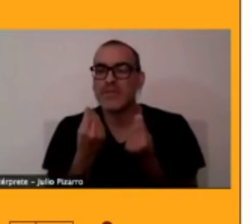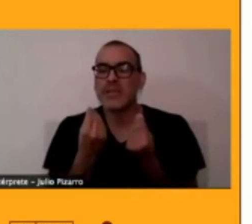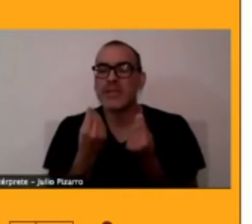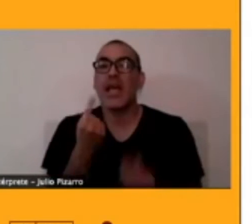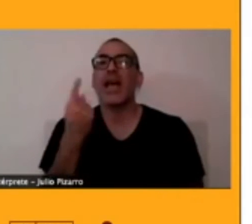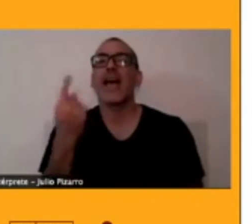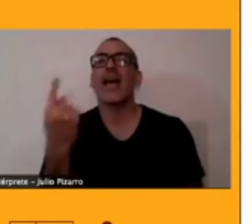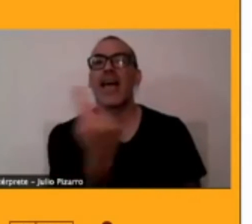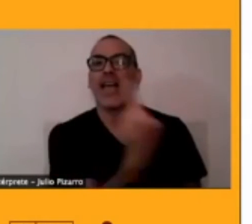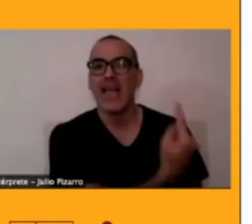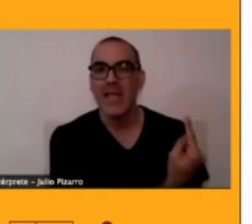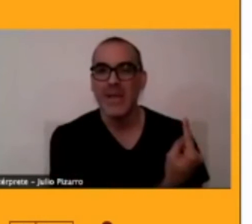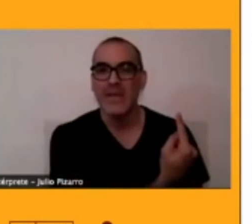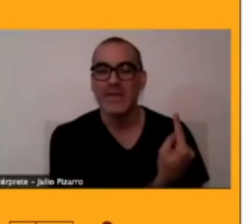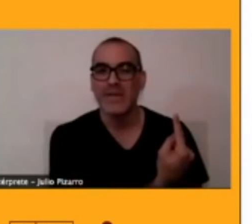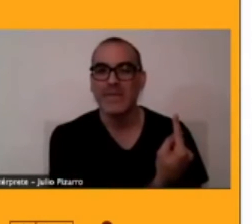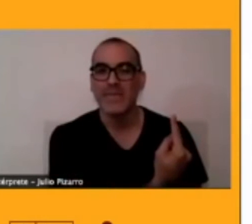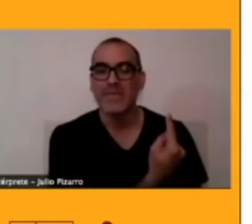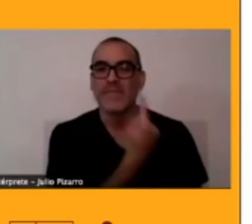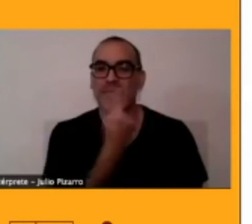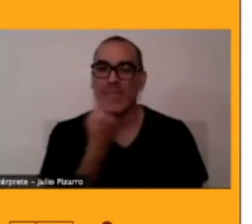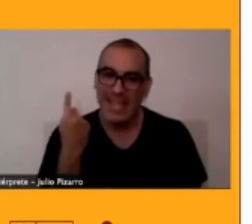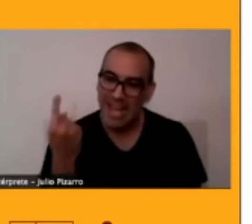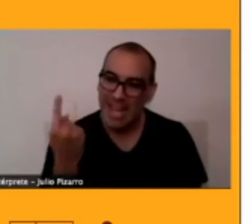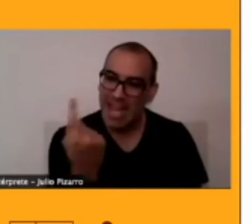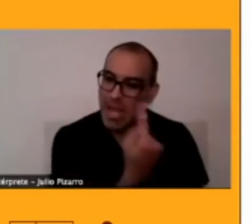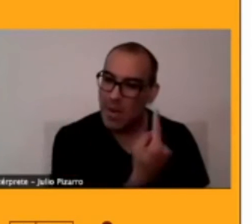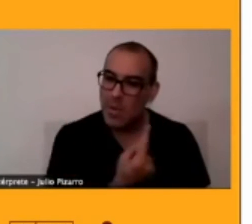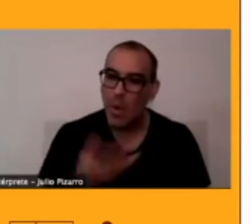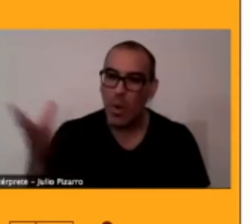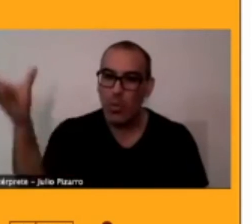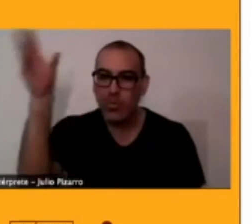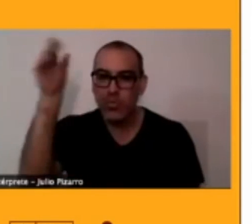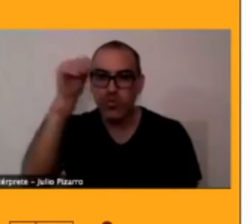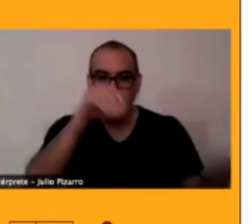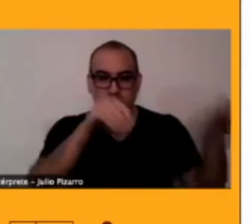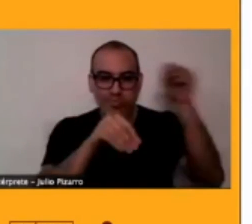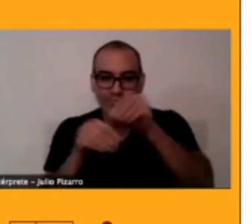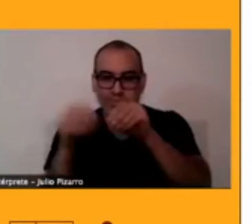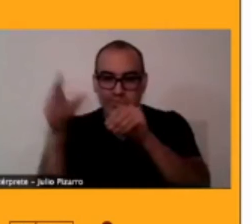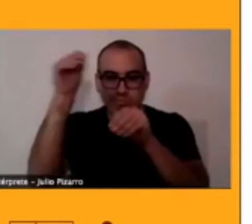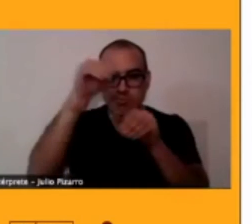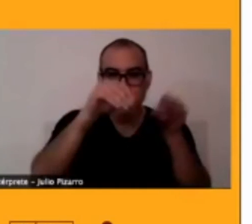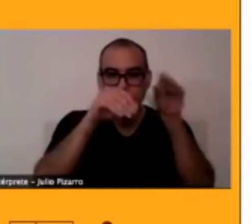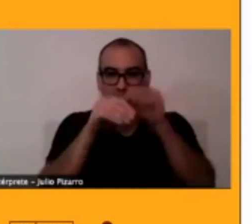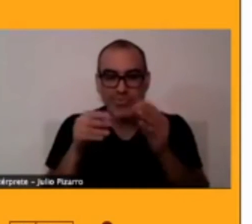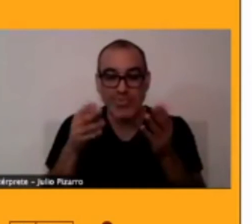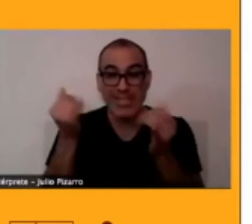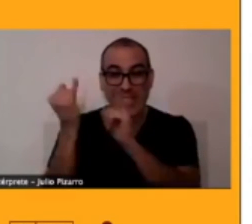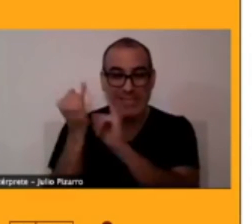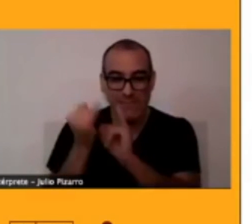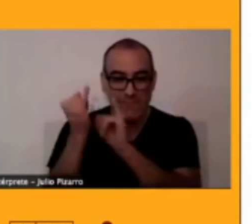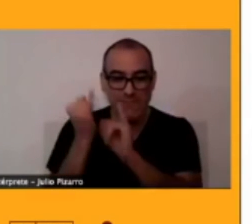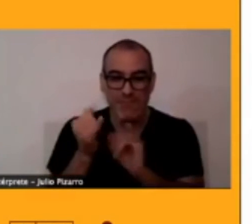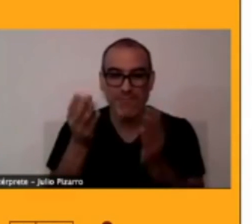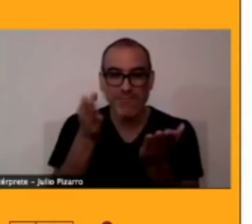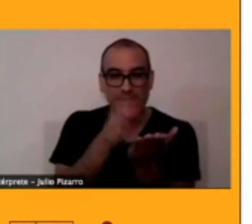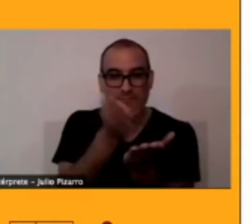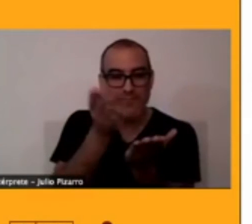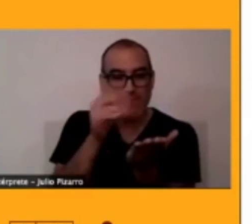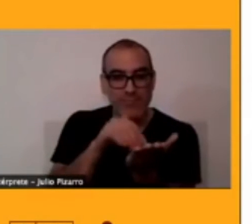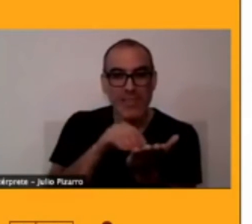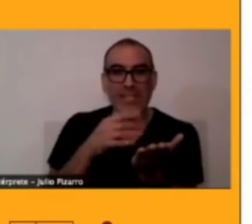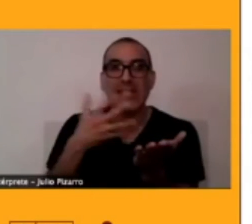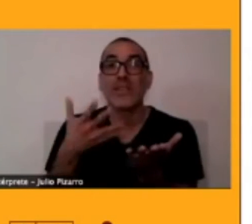recopilaciones tiene influencias de sus lenguas originarias. Entonces, les agregan acentos